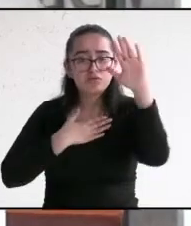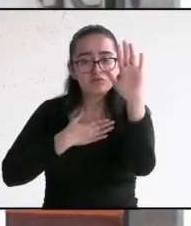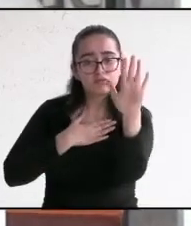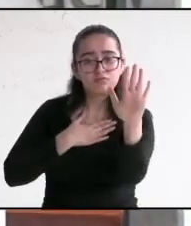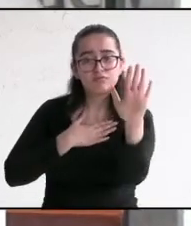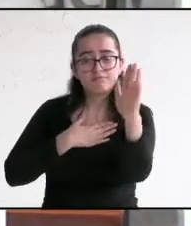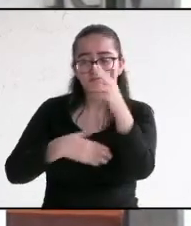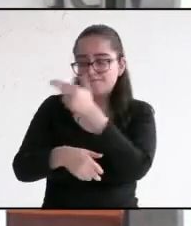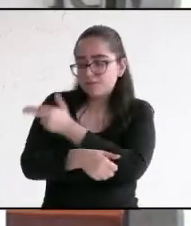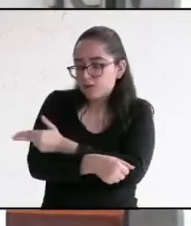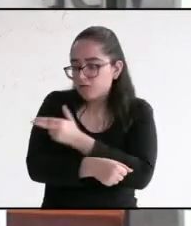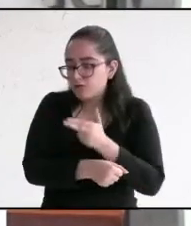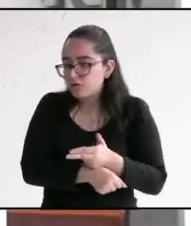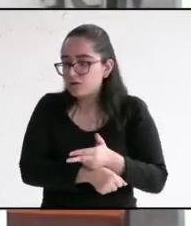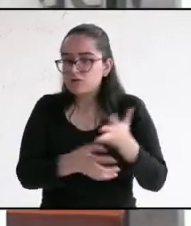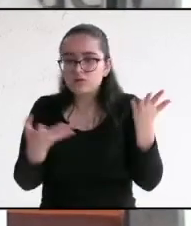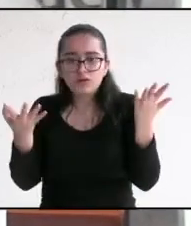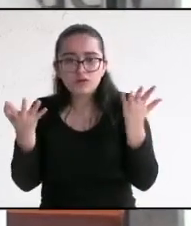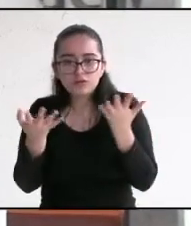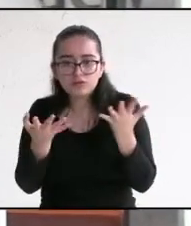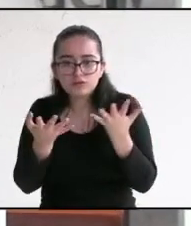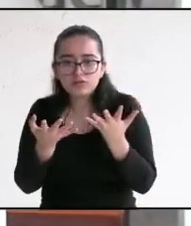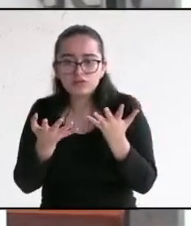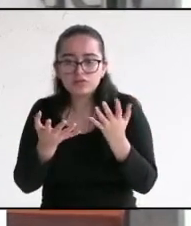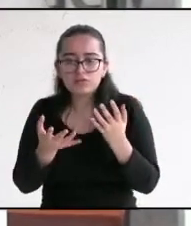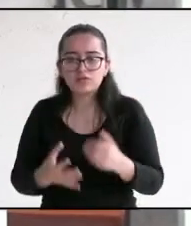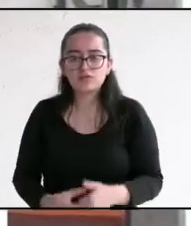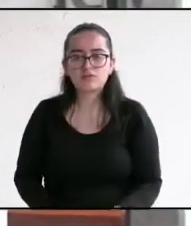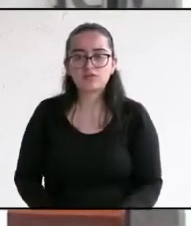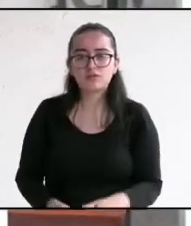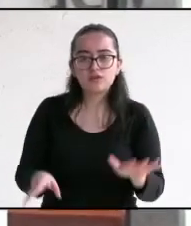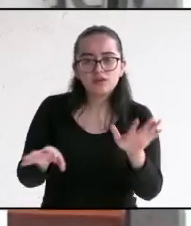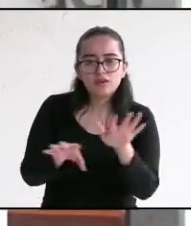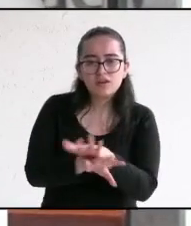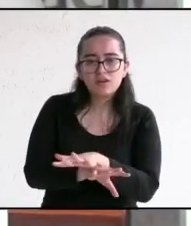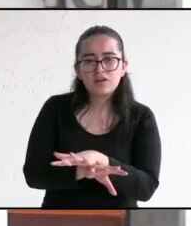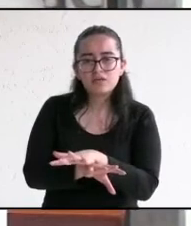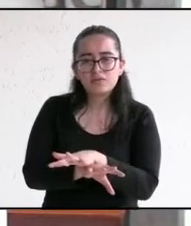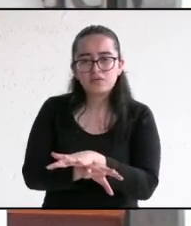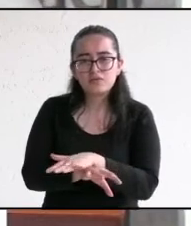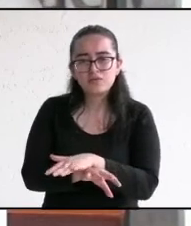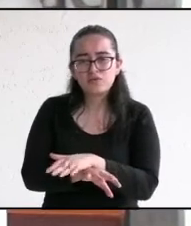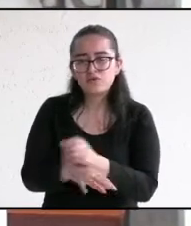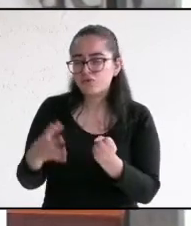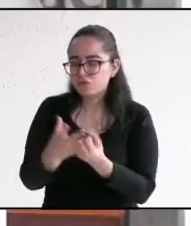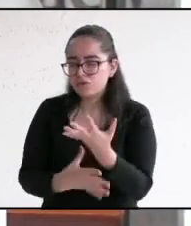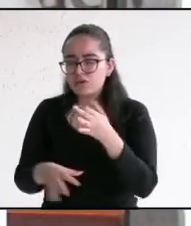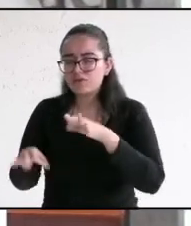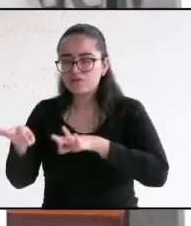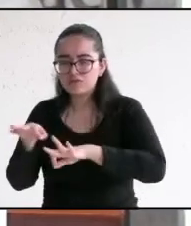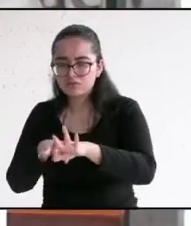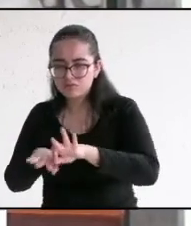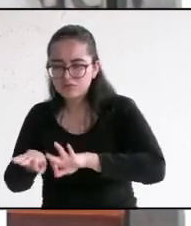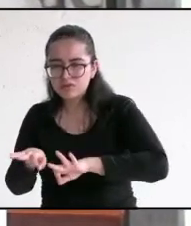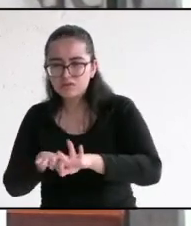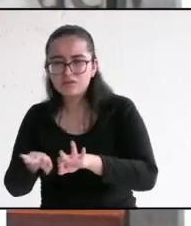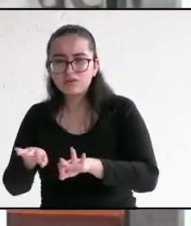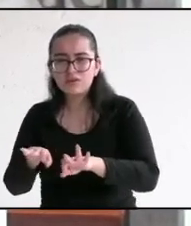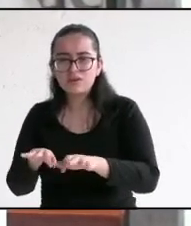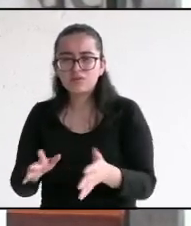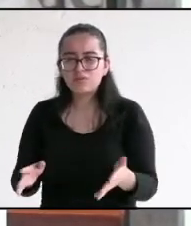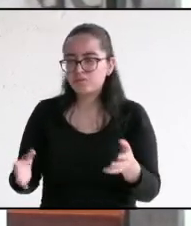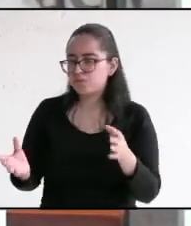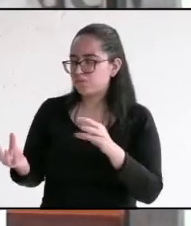más humildes que genere ese clima de seguridad social con la generación de empleos y dando apertura para la inversión